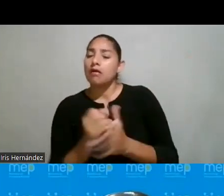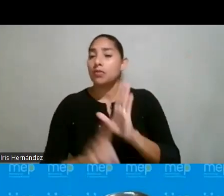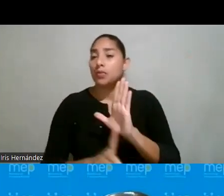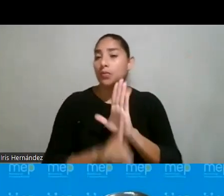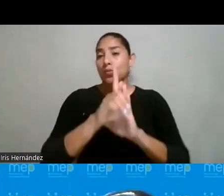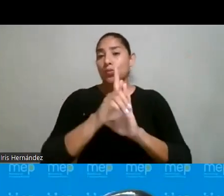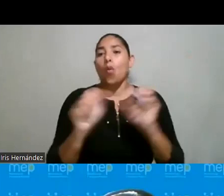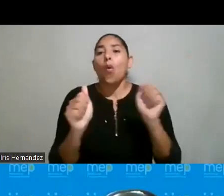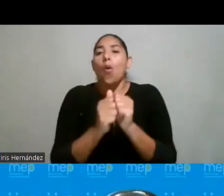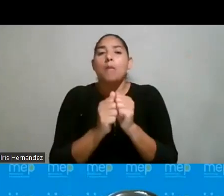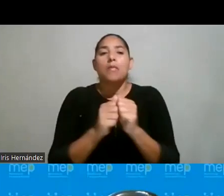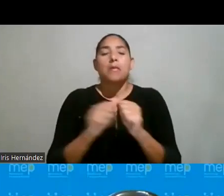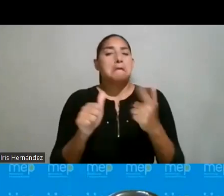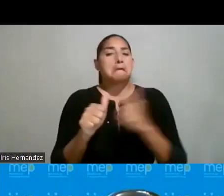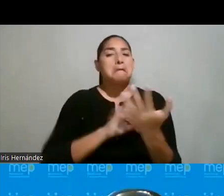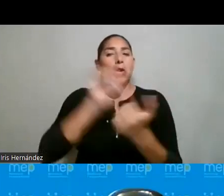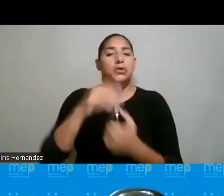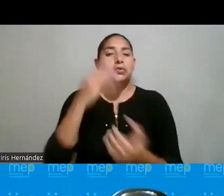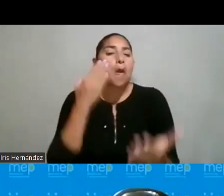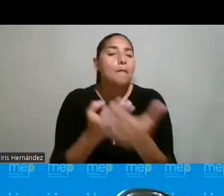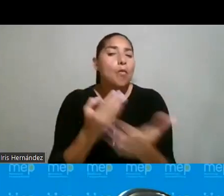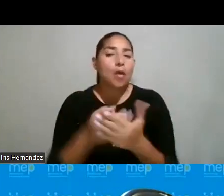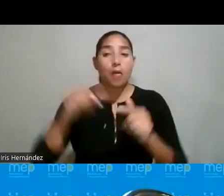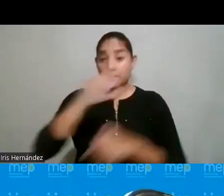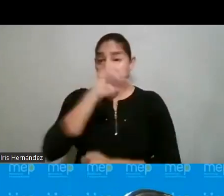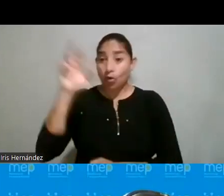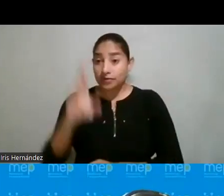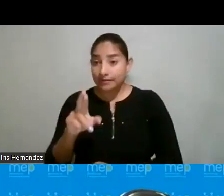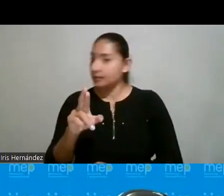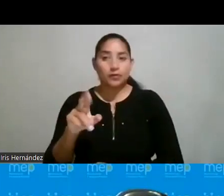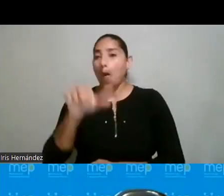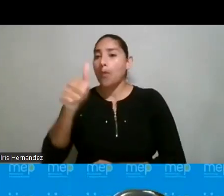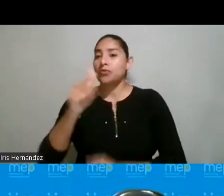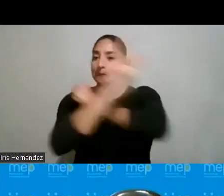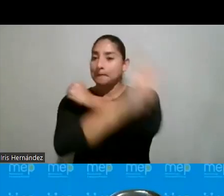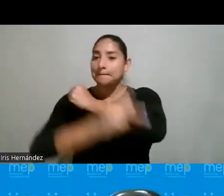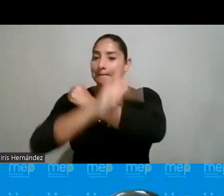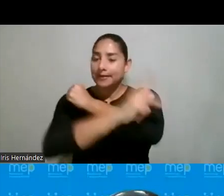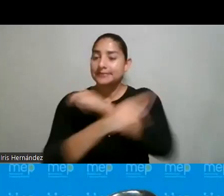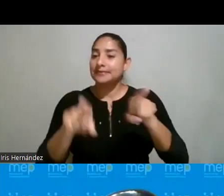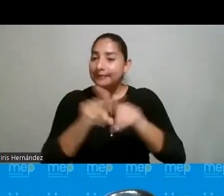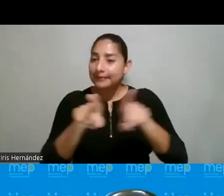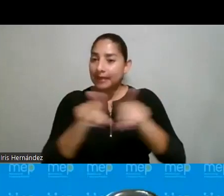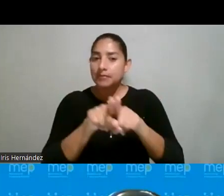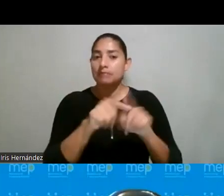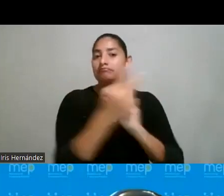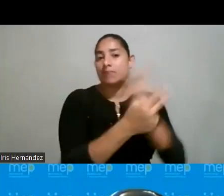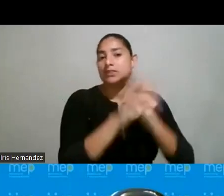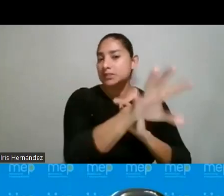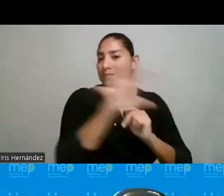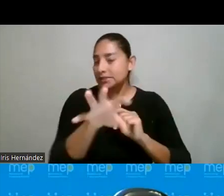como un piloto, no solamente acá en Costa Rica, sino en otros países también vecinos como